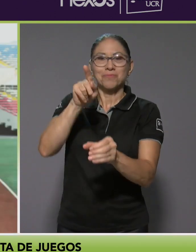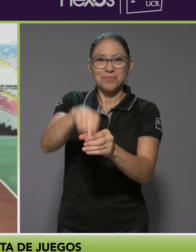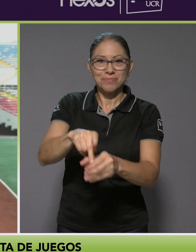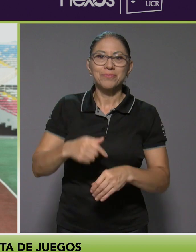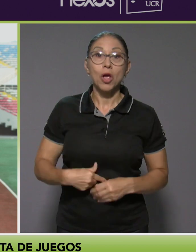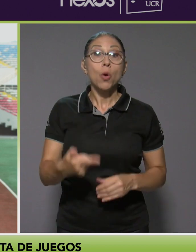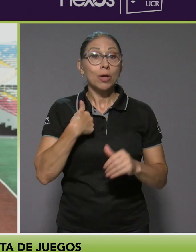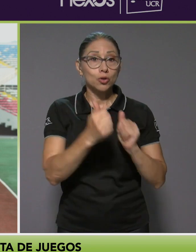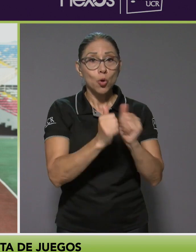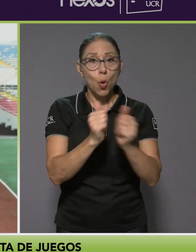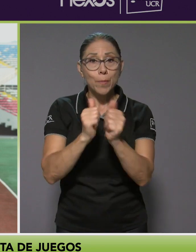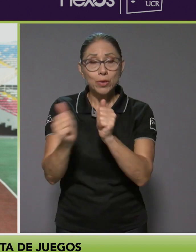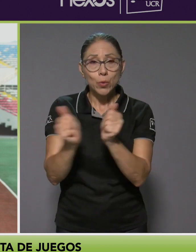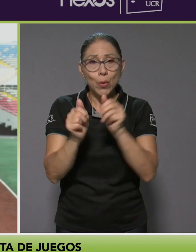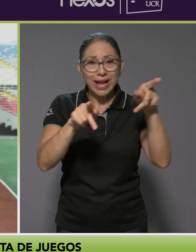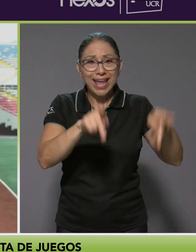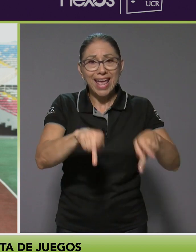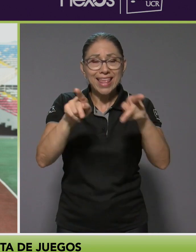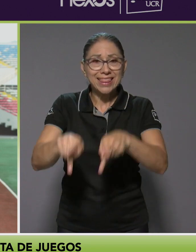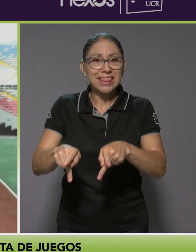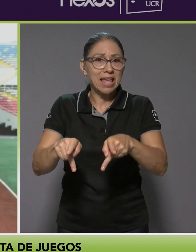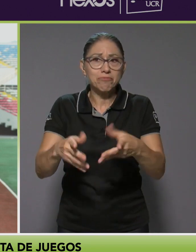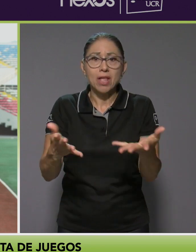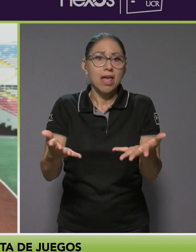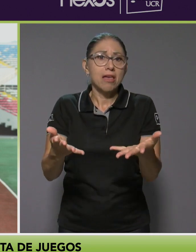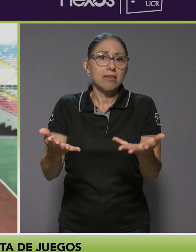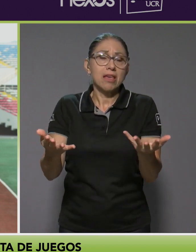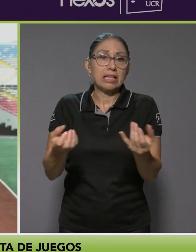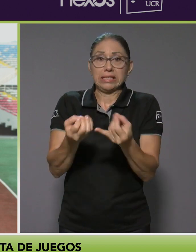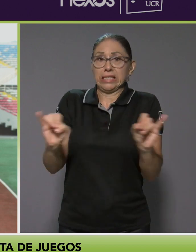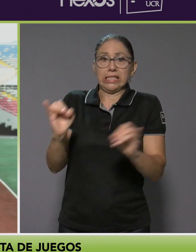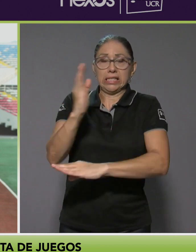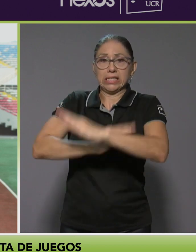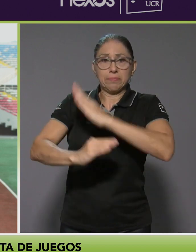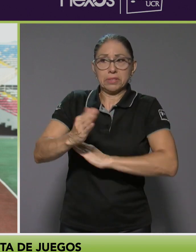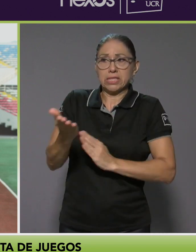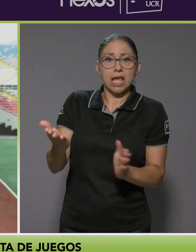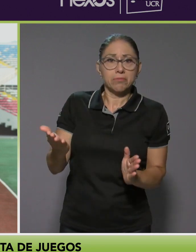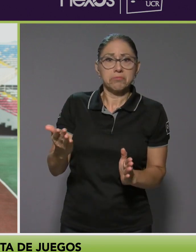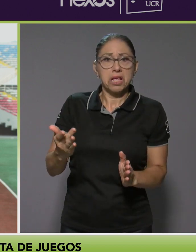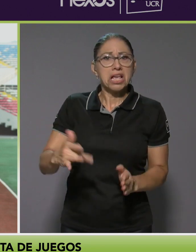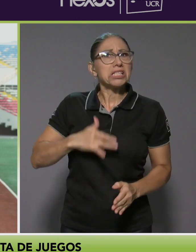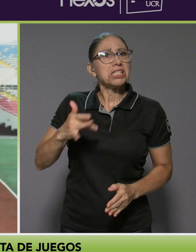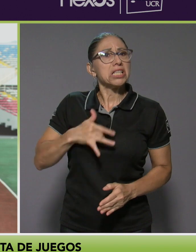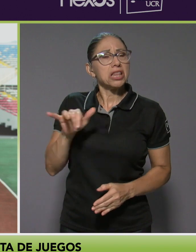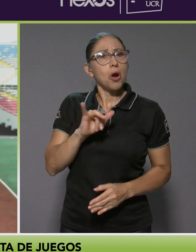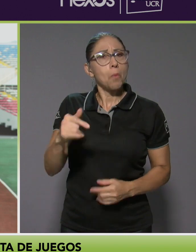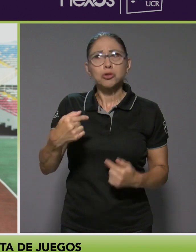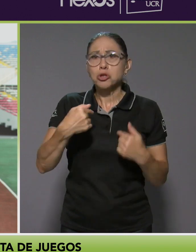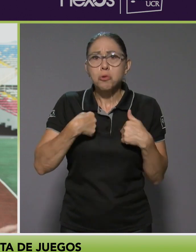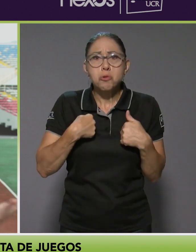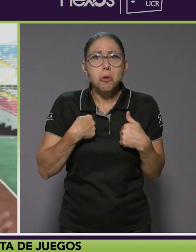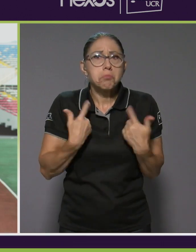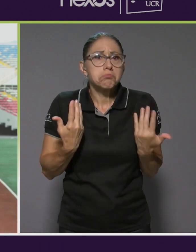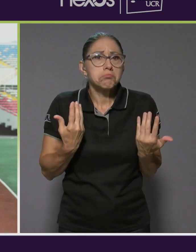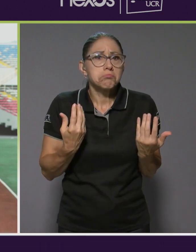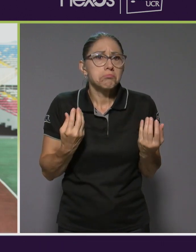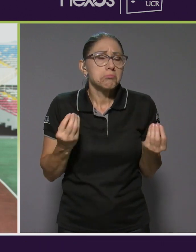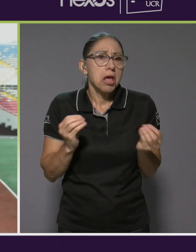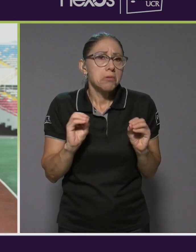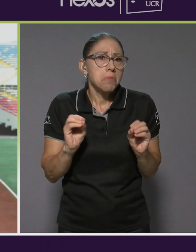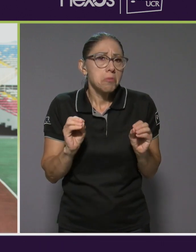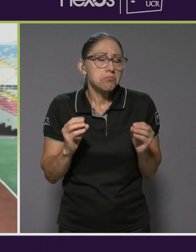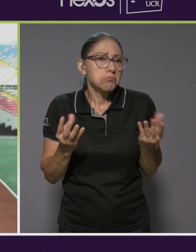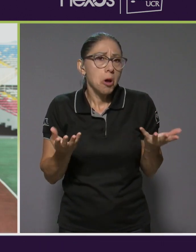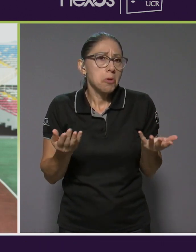compitiendo con gente que, digamos, que es convencional, se siente como si yo no fuera, no, como si no me hiciera aceptada,